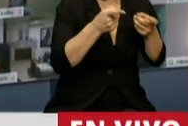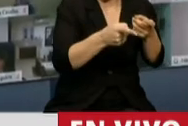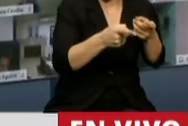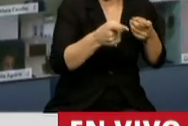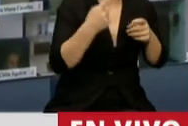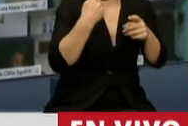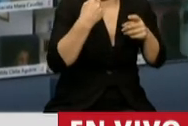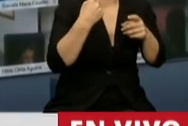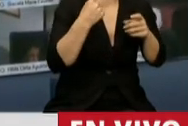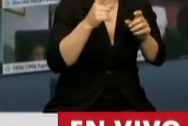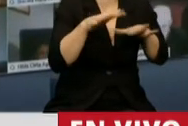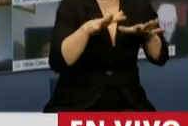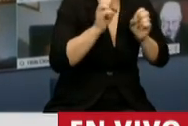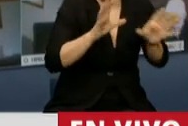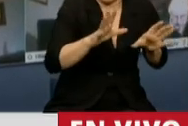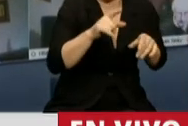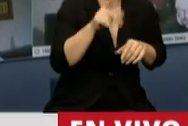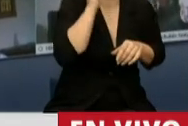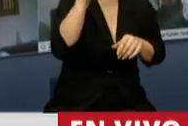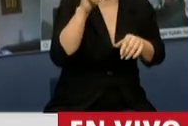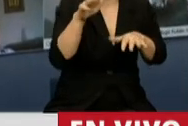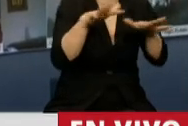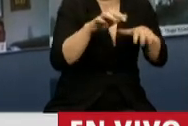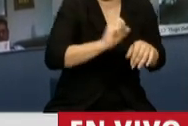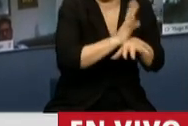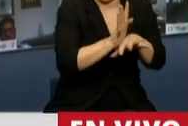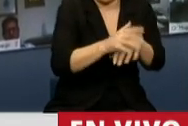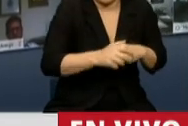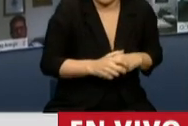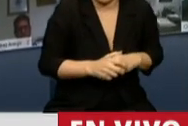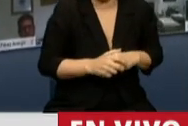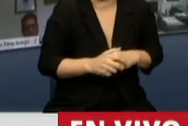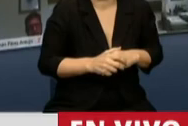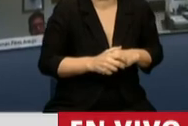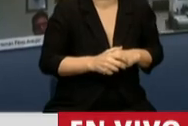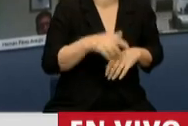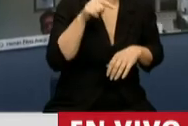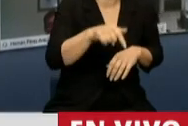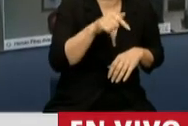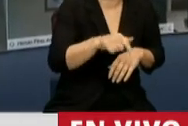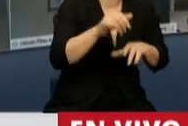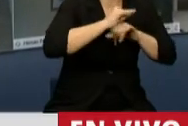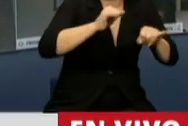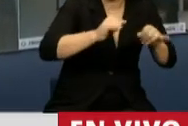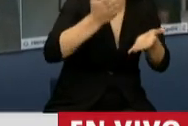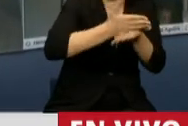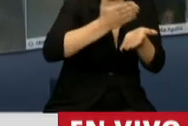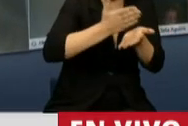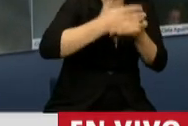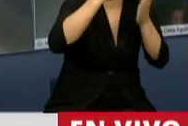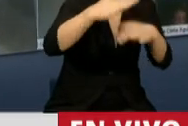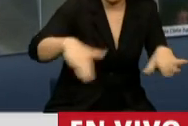contexto de pandemia. Como se dijo, se establece tanto en la promoción de los derechos de la niñez, de la